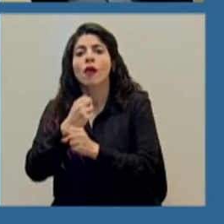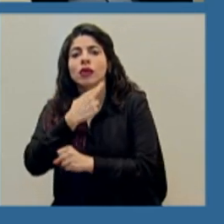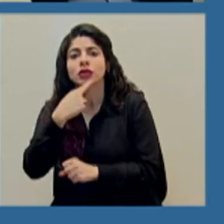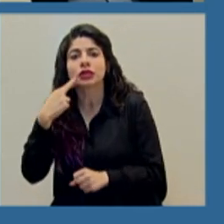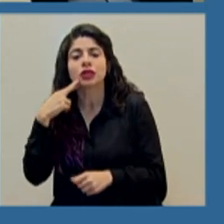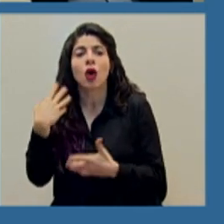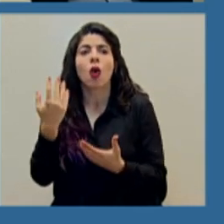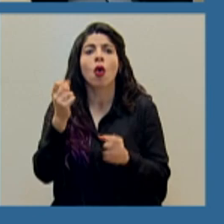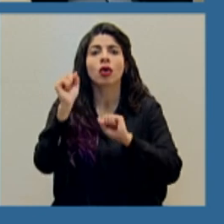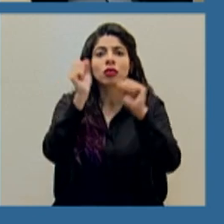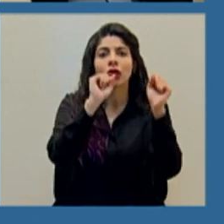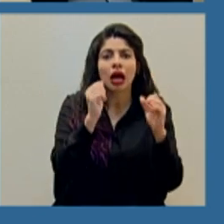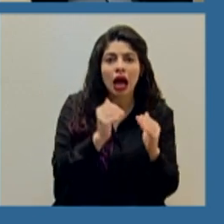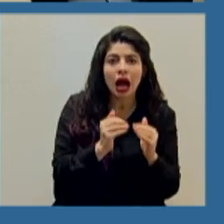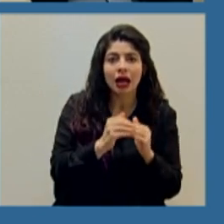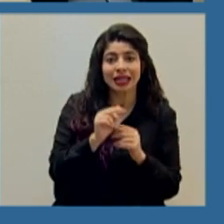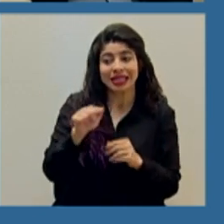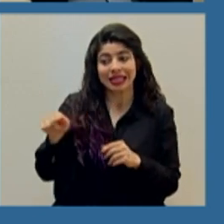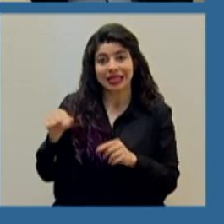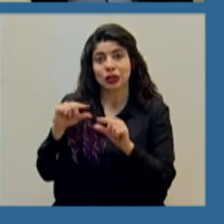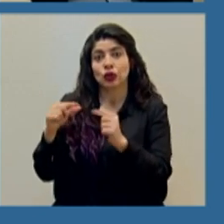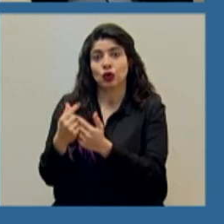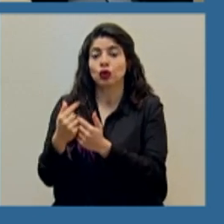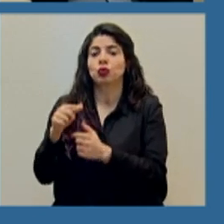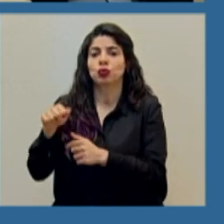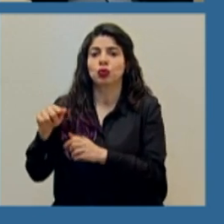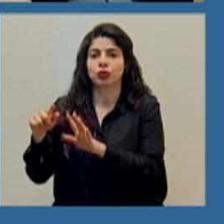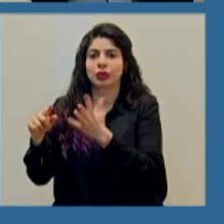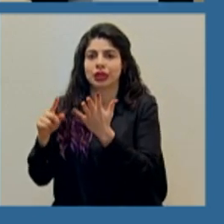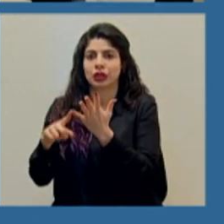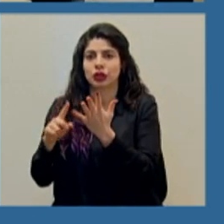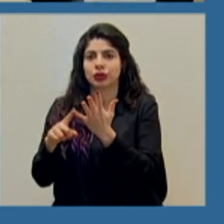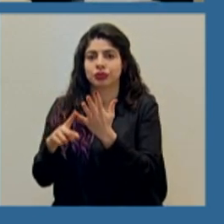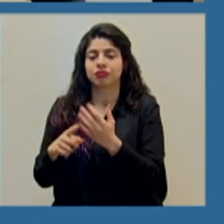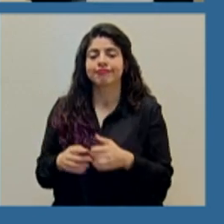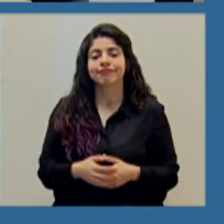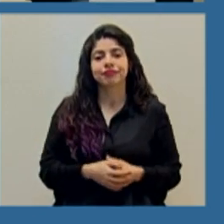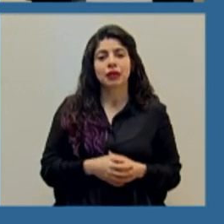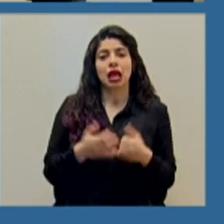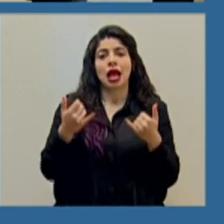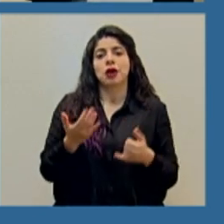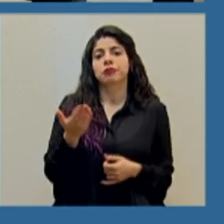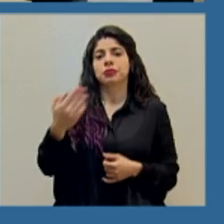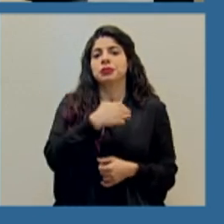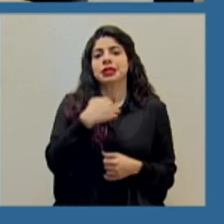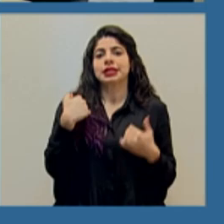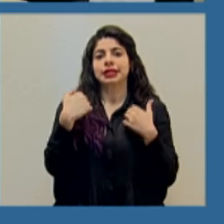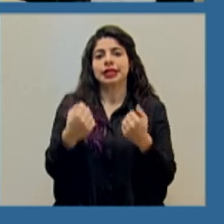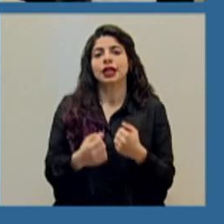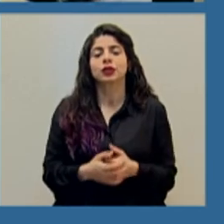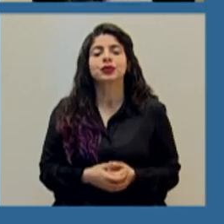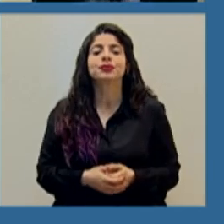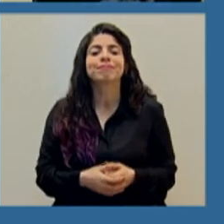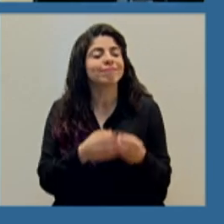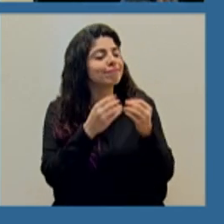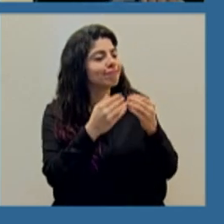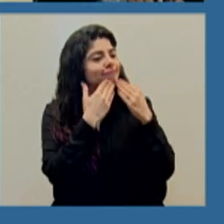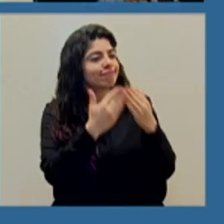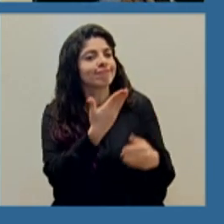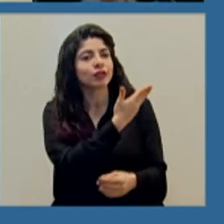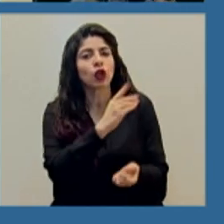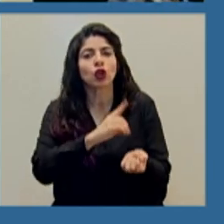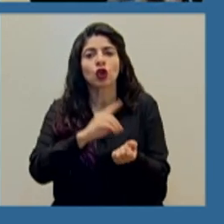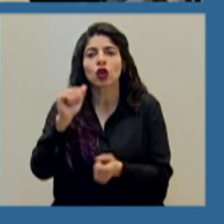empleadas domésticas, entre otros grupos. En este momento les doy la palabra al señor Ministro de Salud. Muchas gracias,